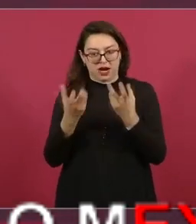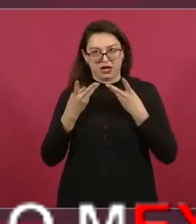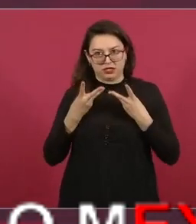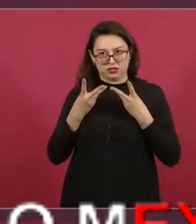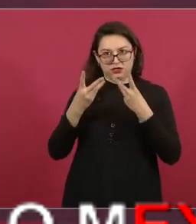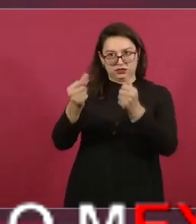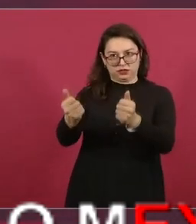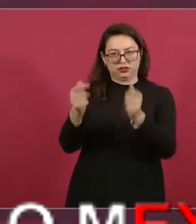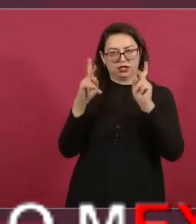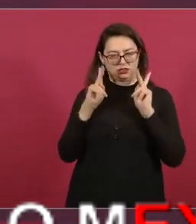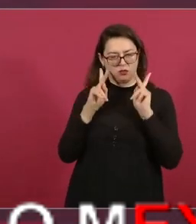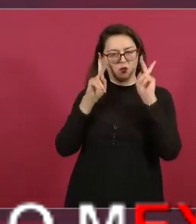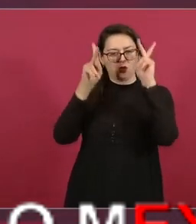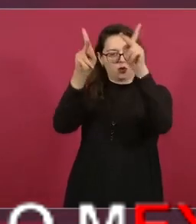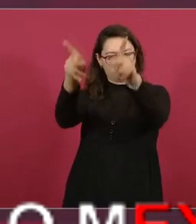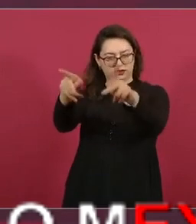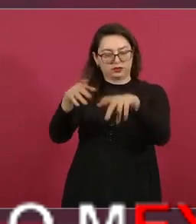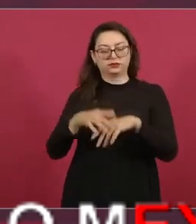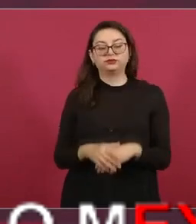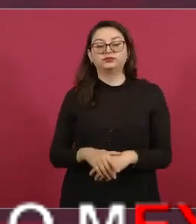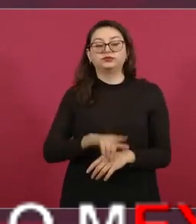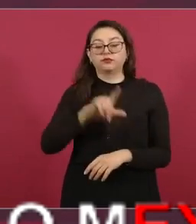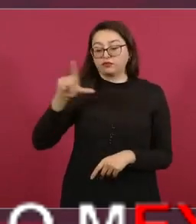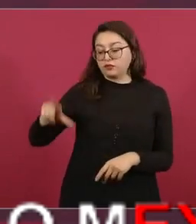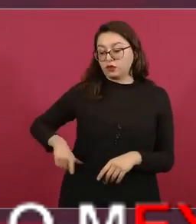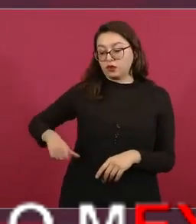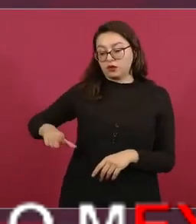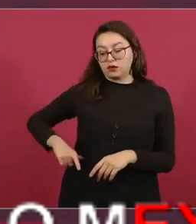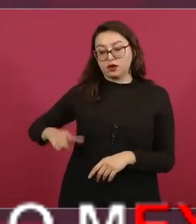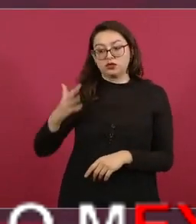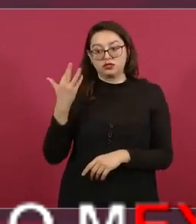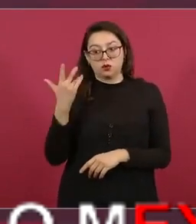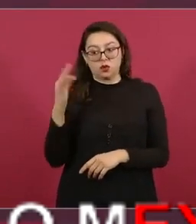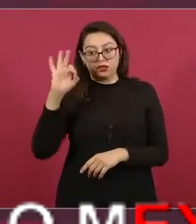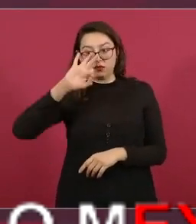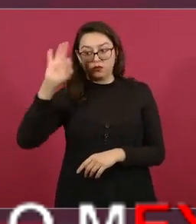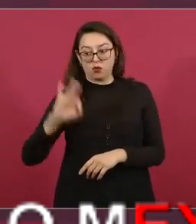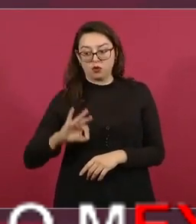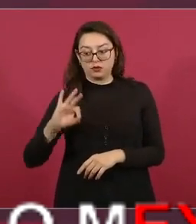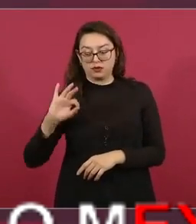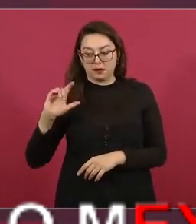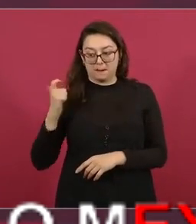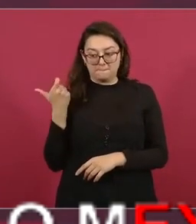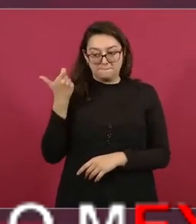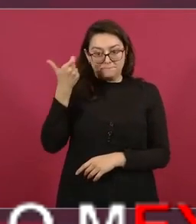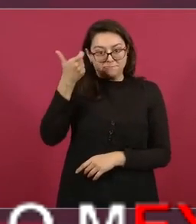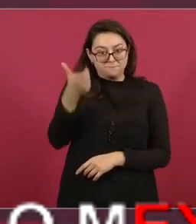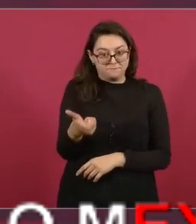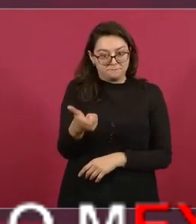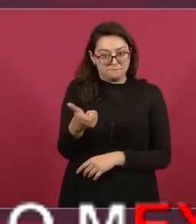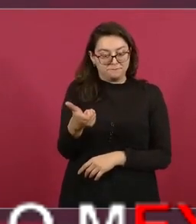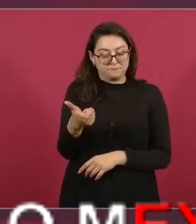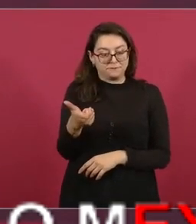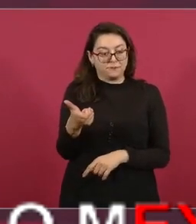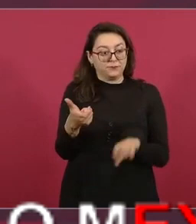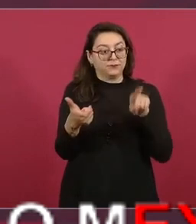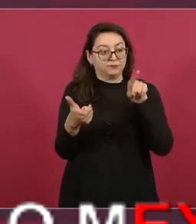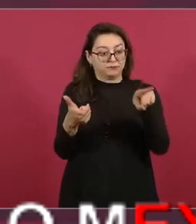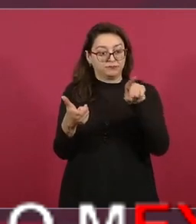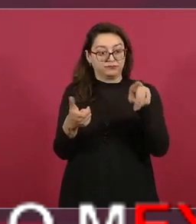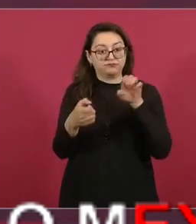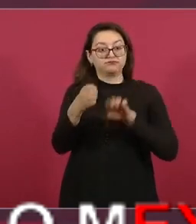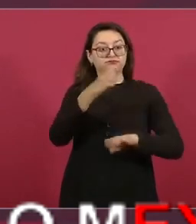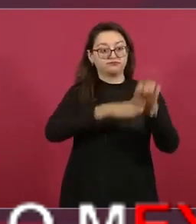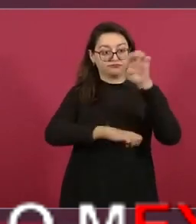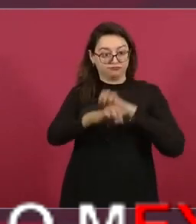la federación y el estado aportaron 5 mil a la empresa con esos 5